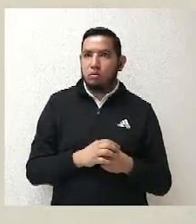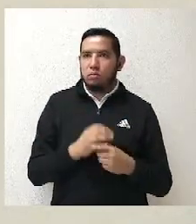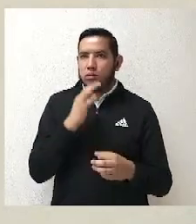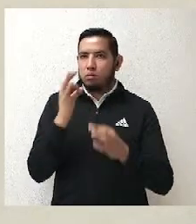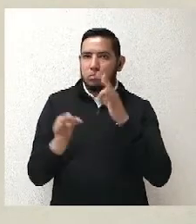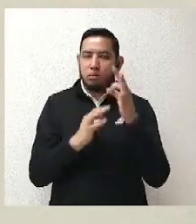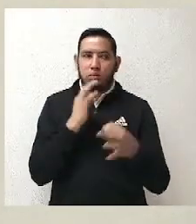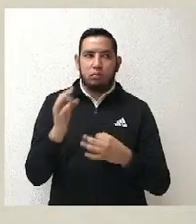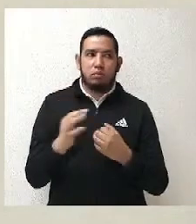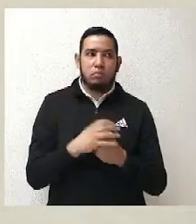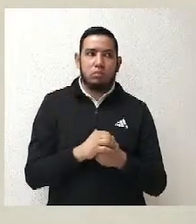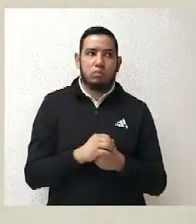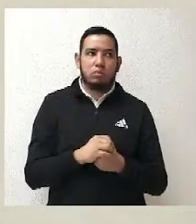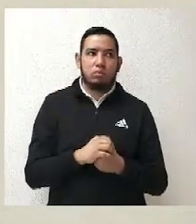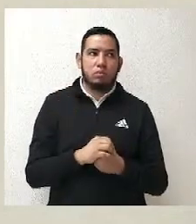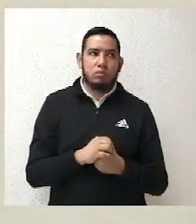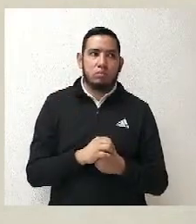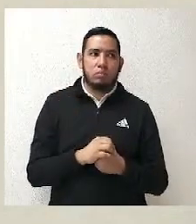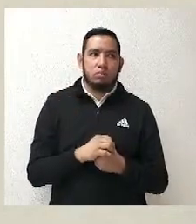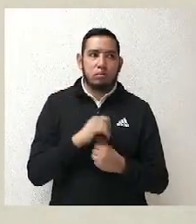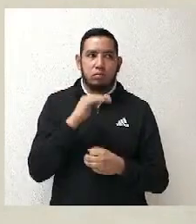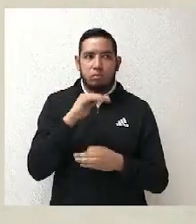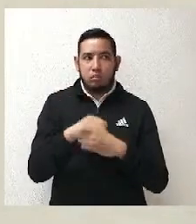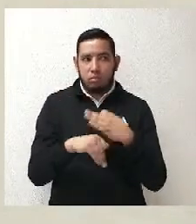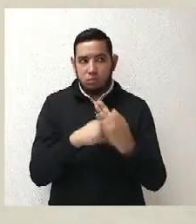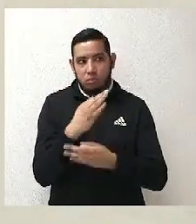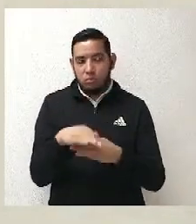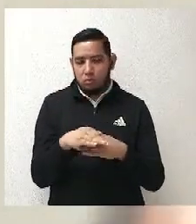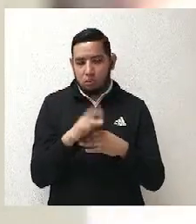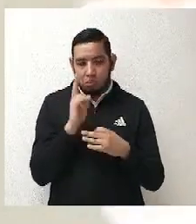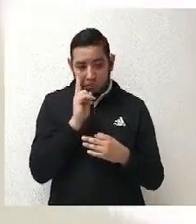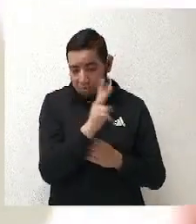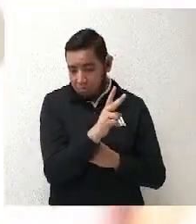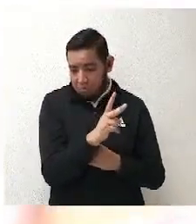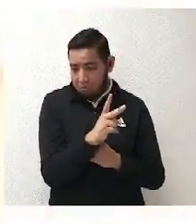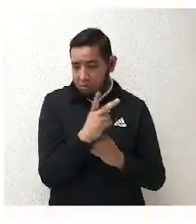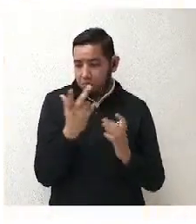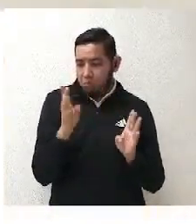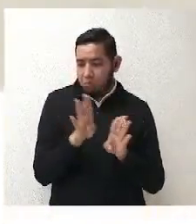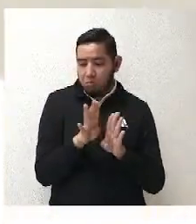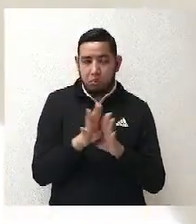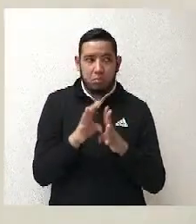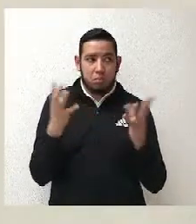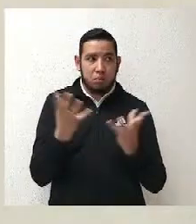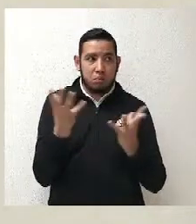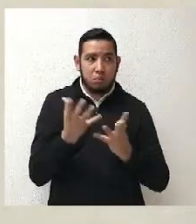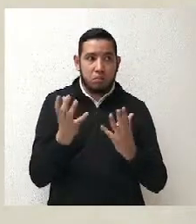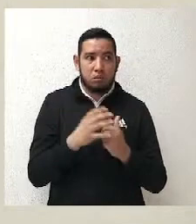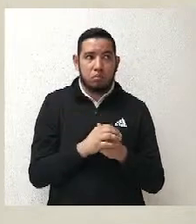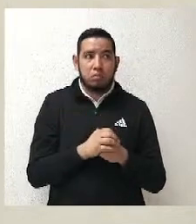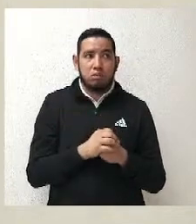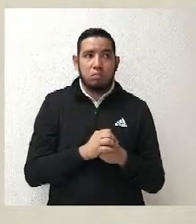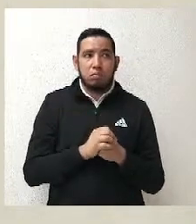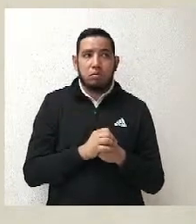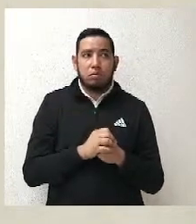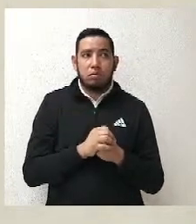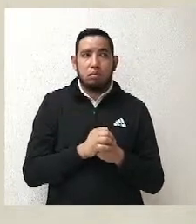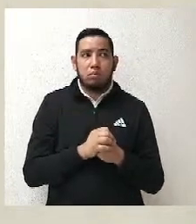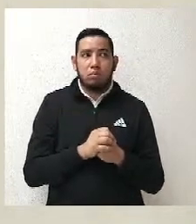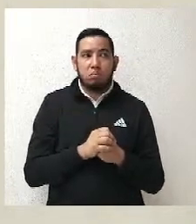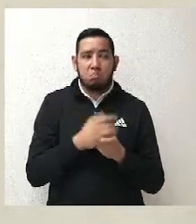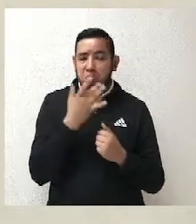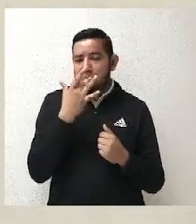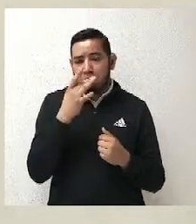sino a todo aquel que sea parte en el juicio y quiera hacer algún tipo de alegato. ¿Cómo son? Muy